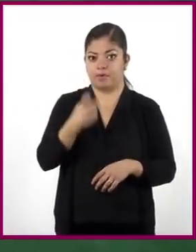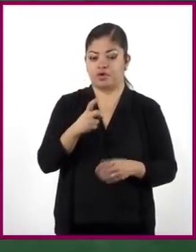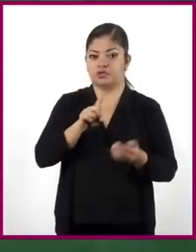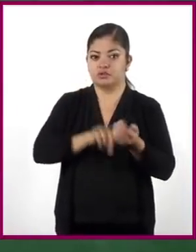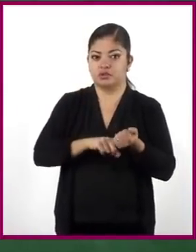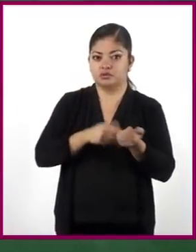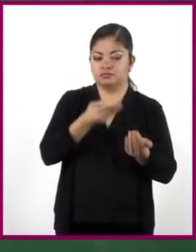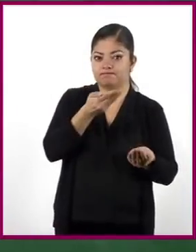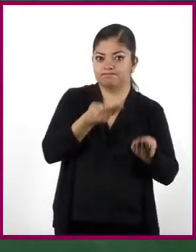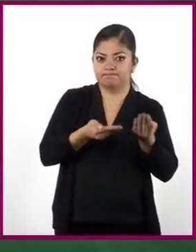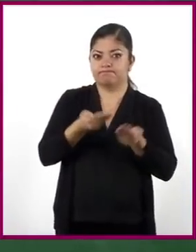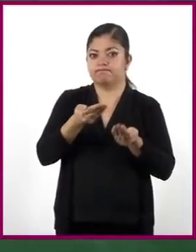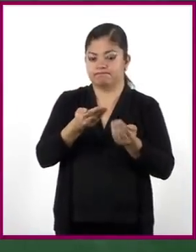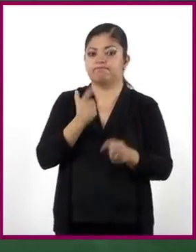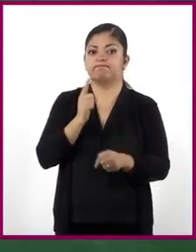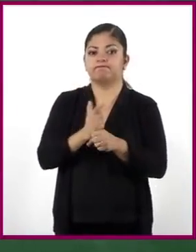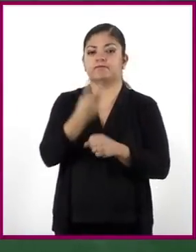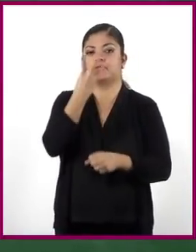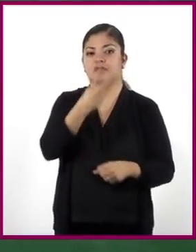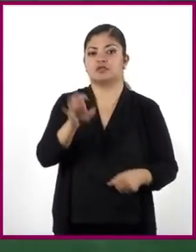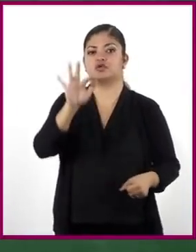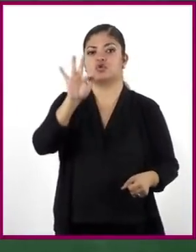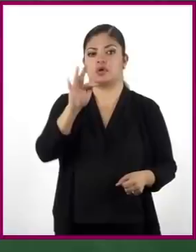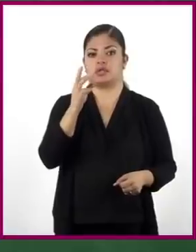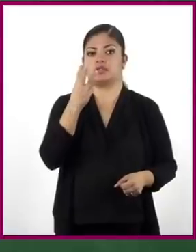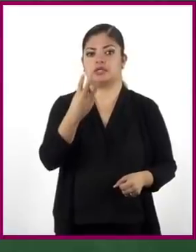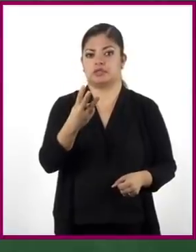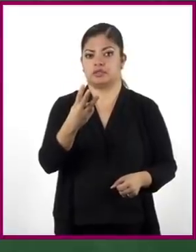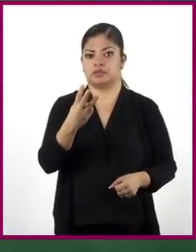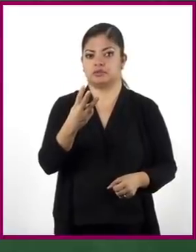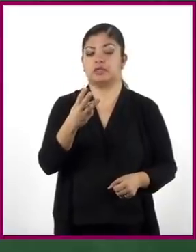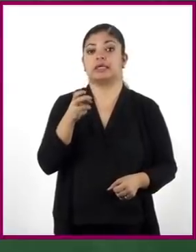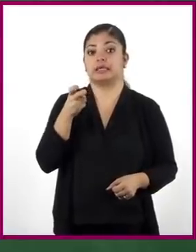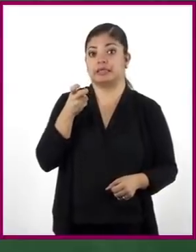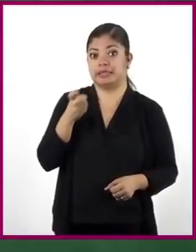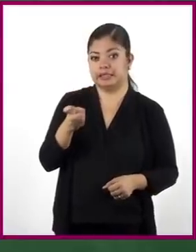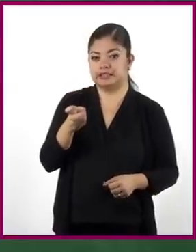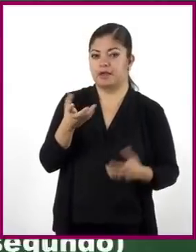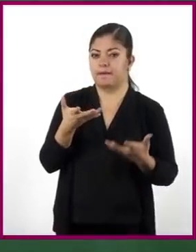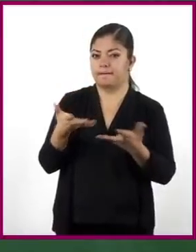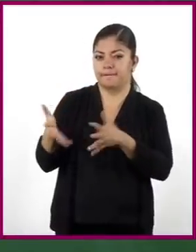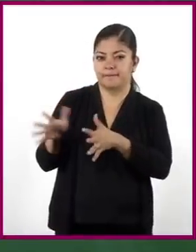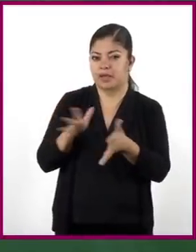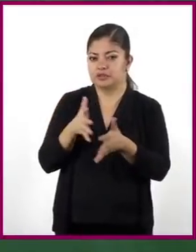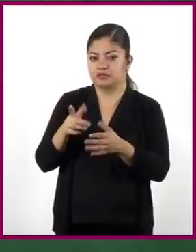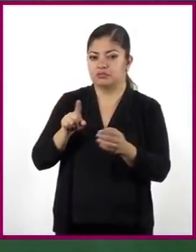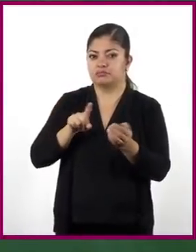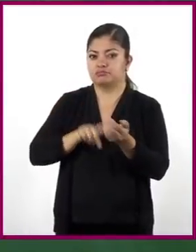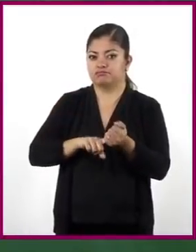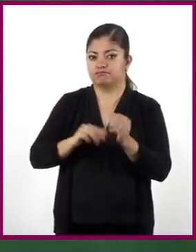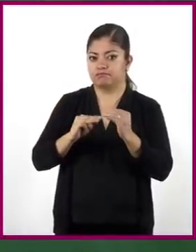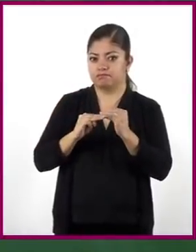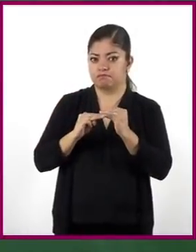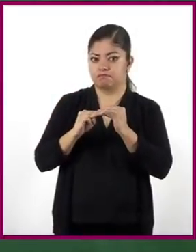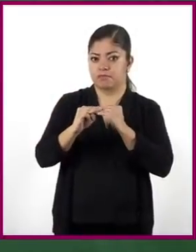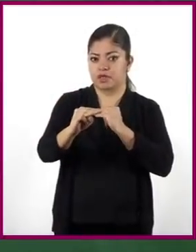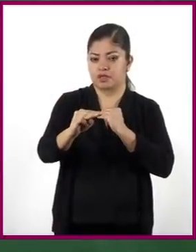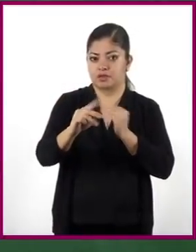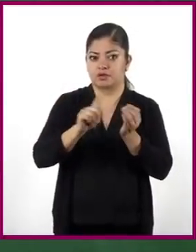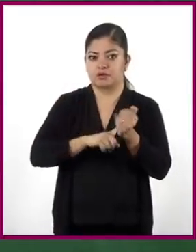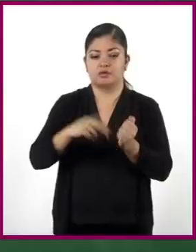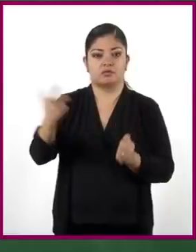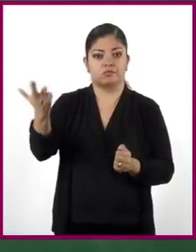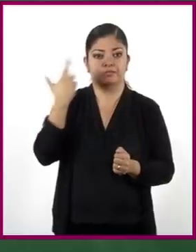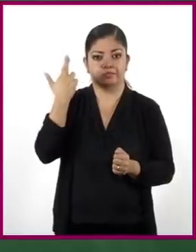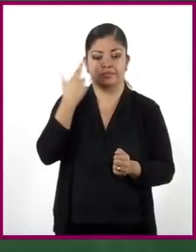proporcionalidad es 343, que aproximadamente corresponde a la distancia en metros que recorre el